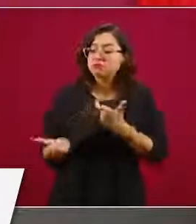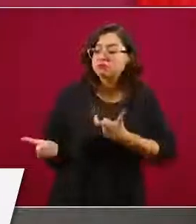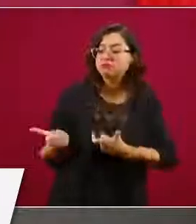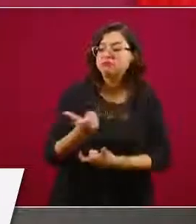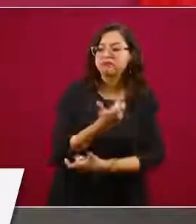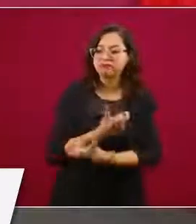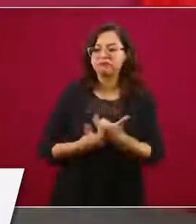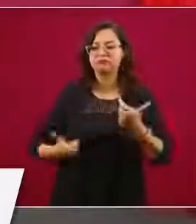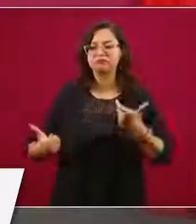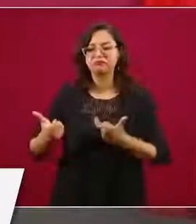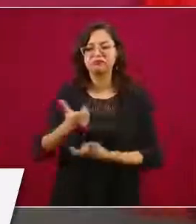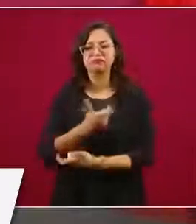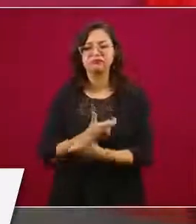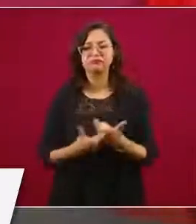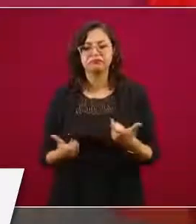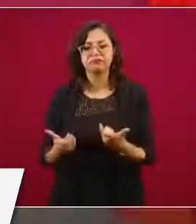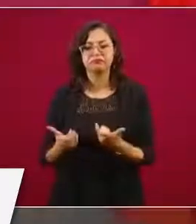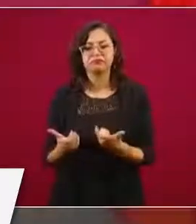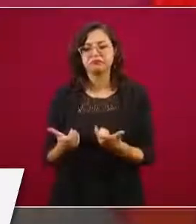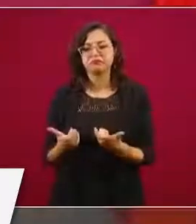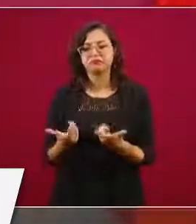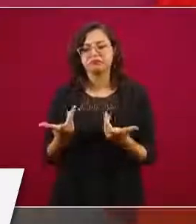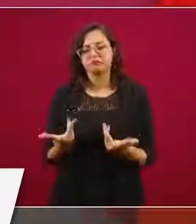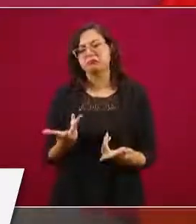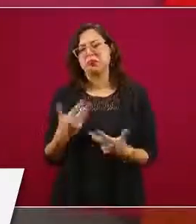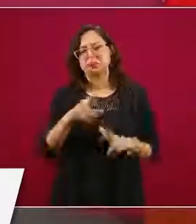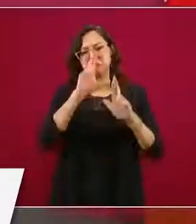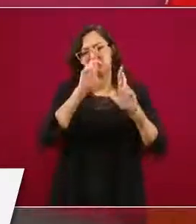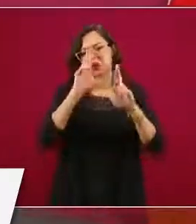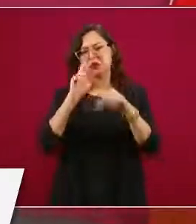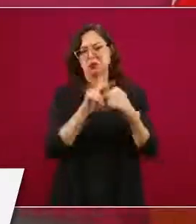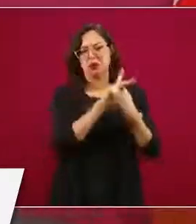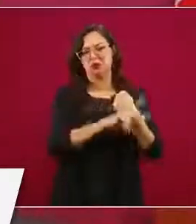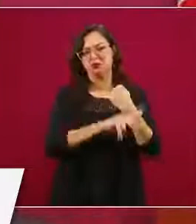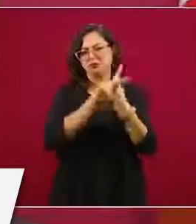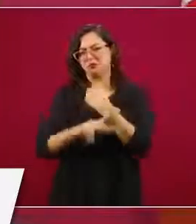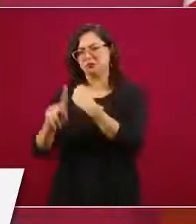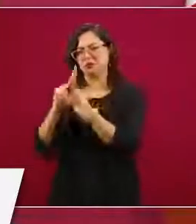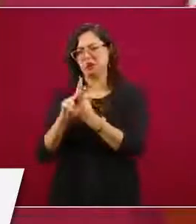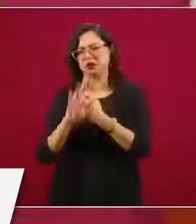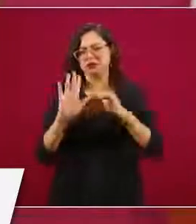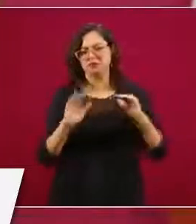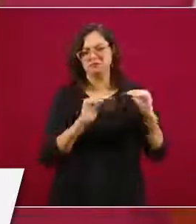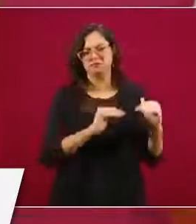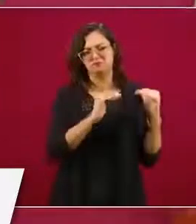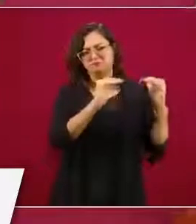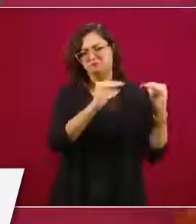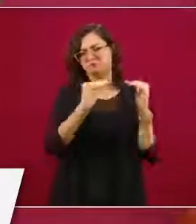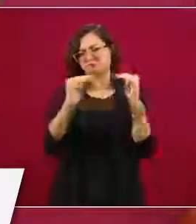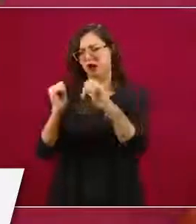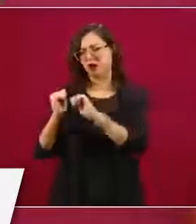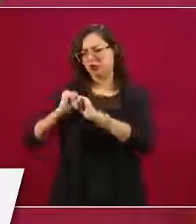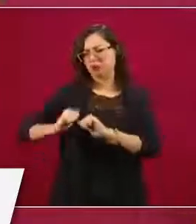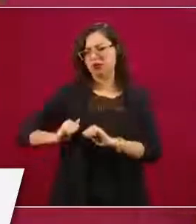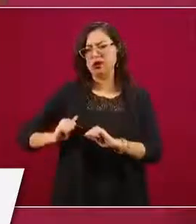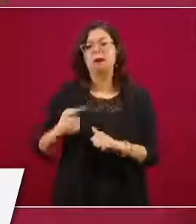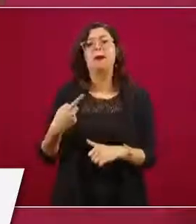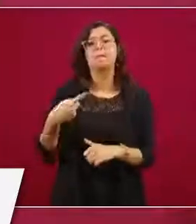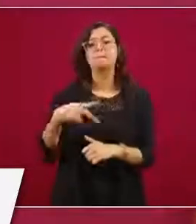con respeto a nuestras soberanías, que nos permite